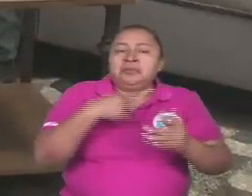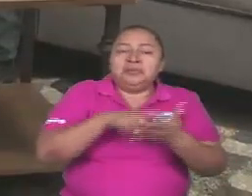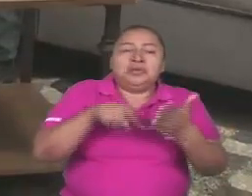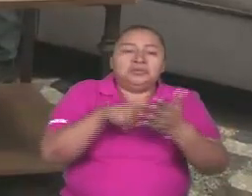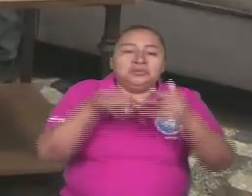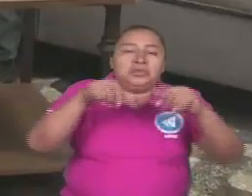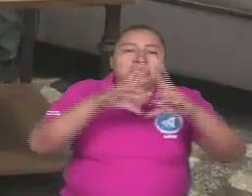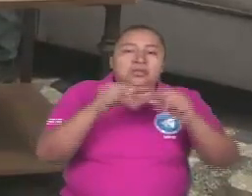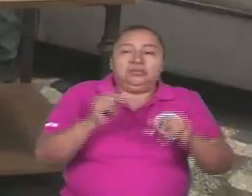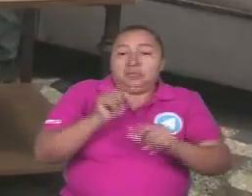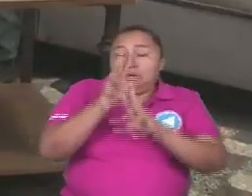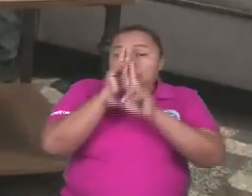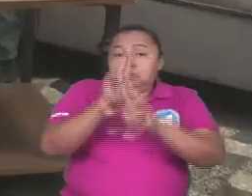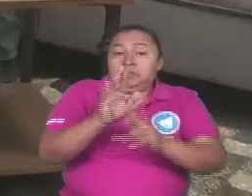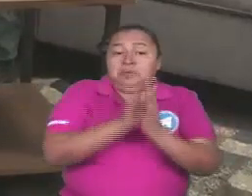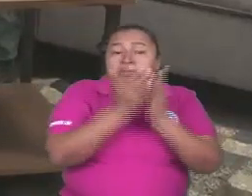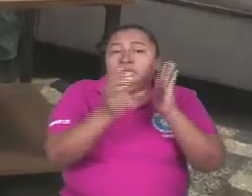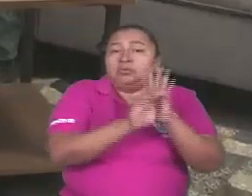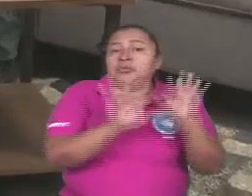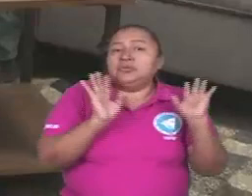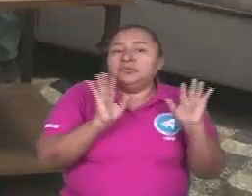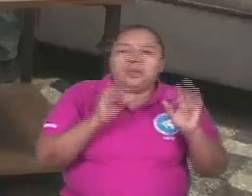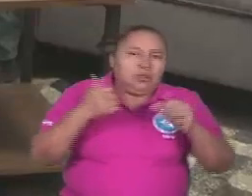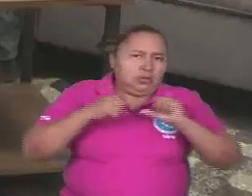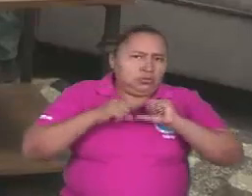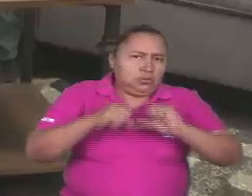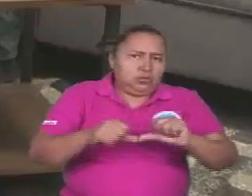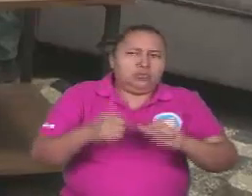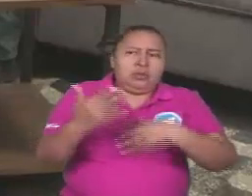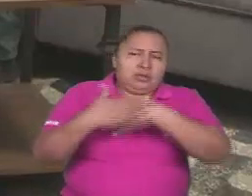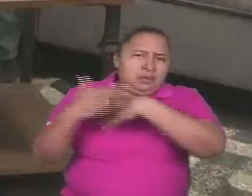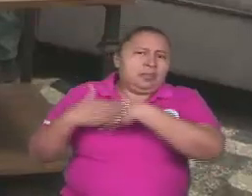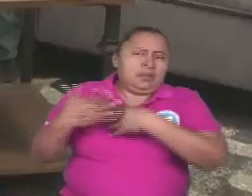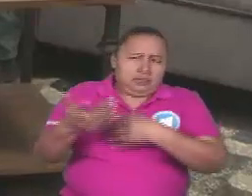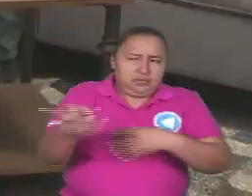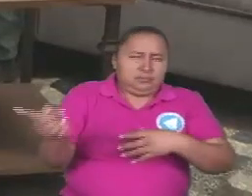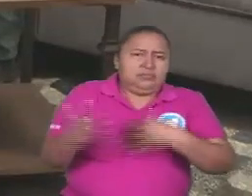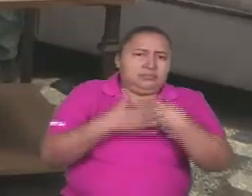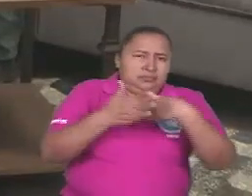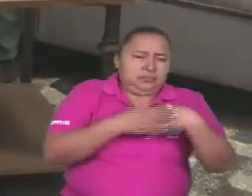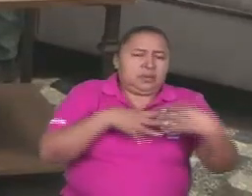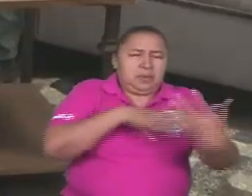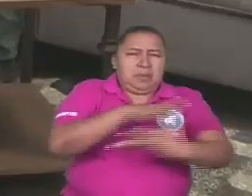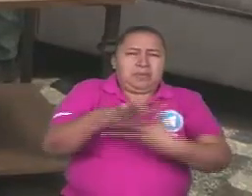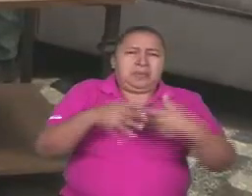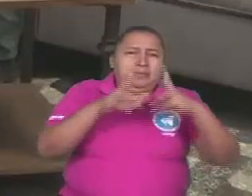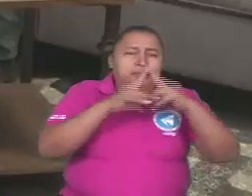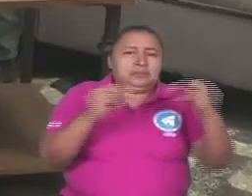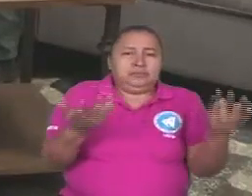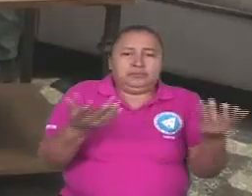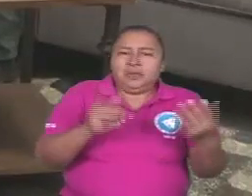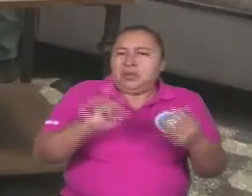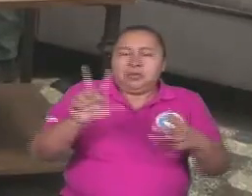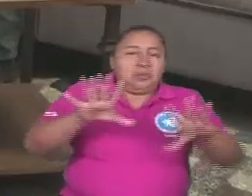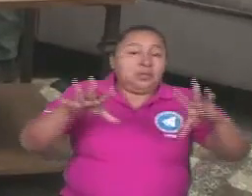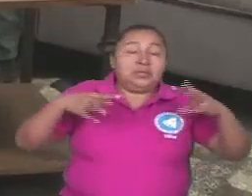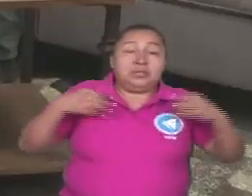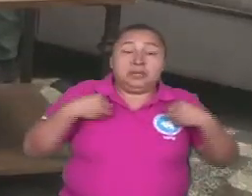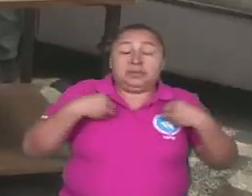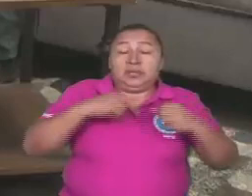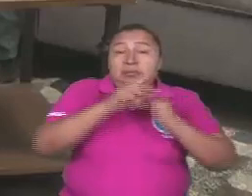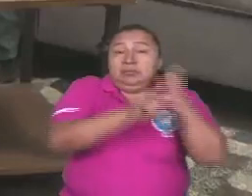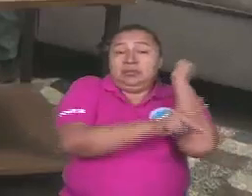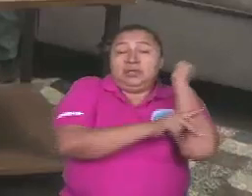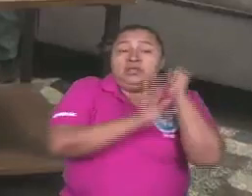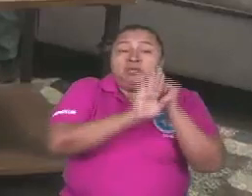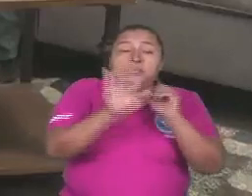en el país. ¿Por qué no respetan la Constitución? Y lo siguen haciendo, siguen llamando a la inestabilidad del país. No reconocen el Estado ni